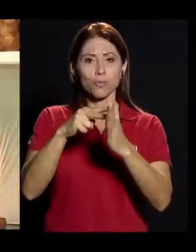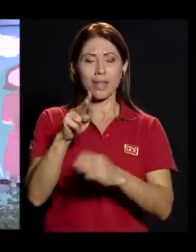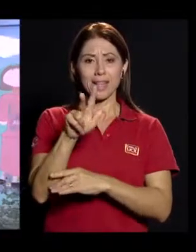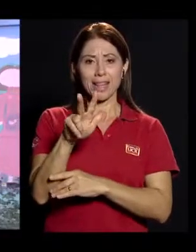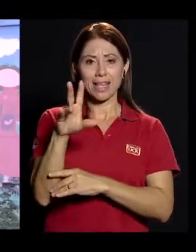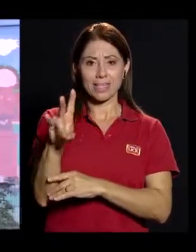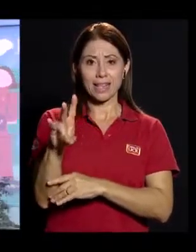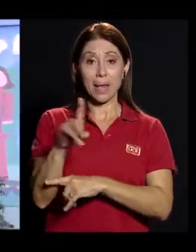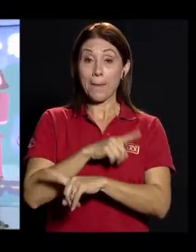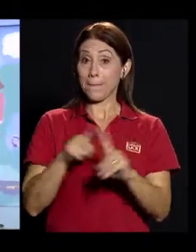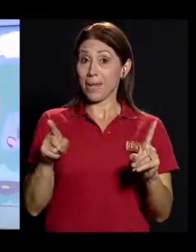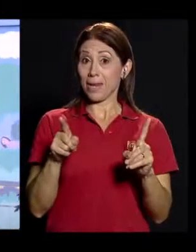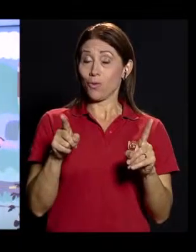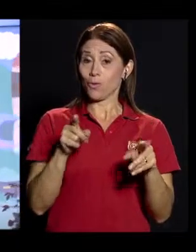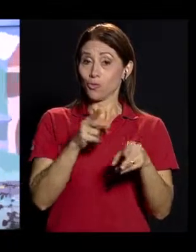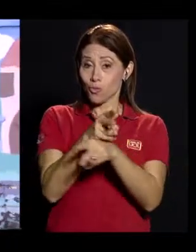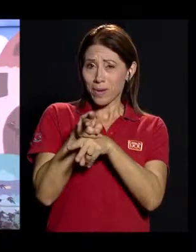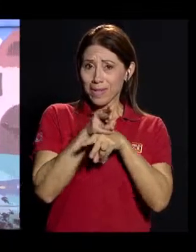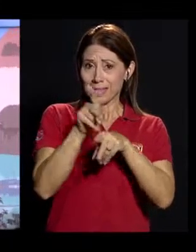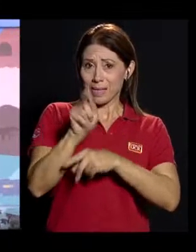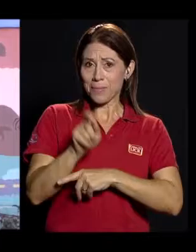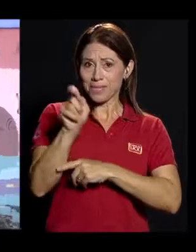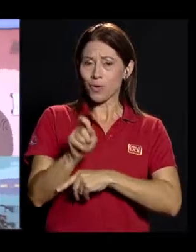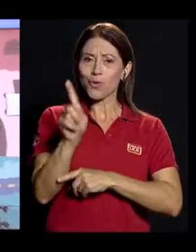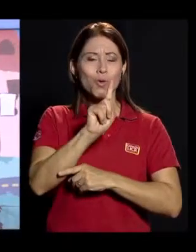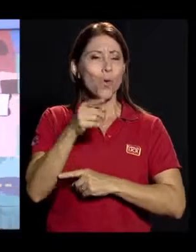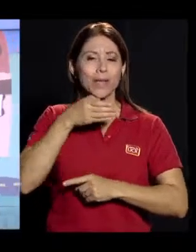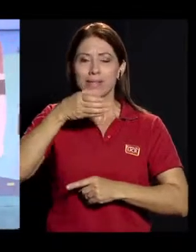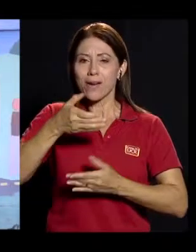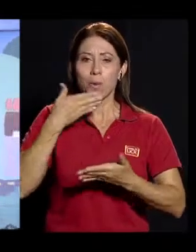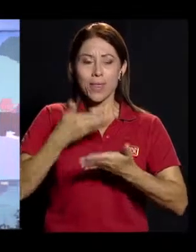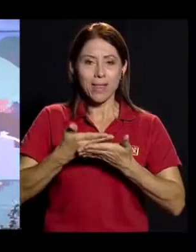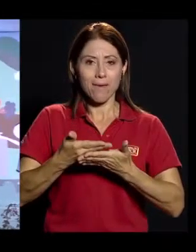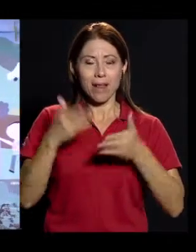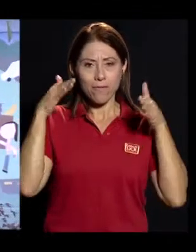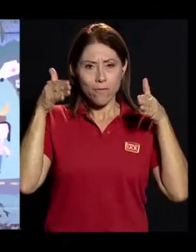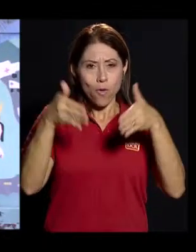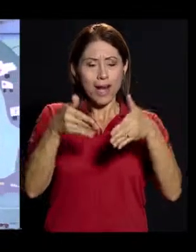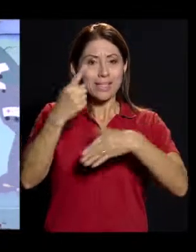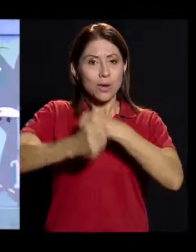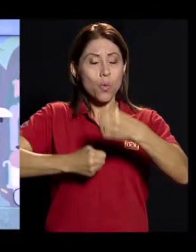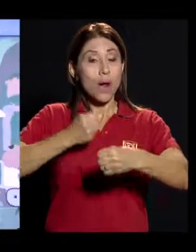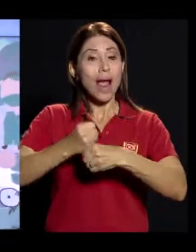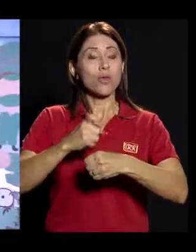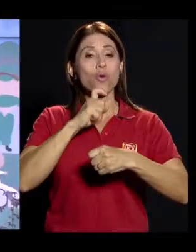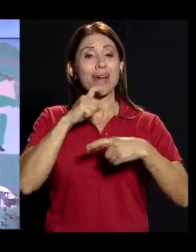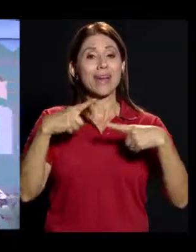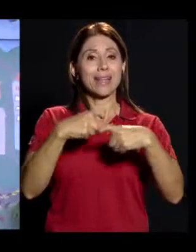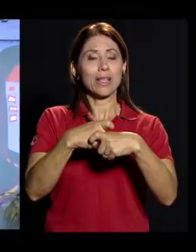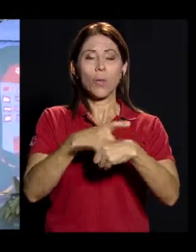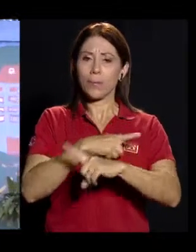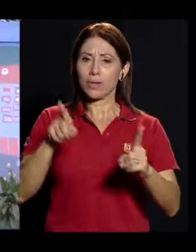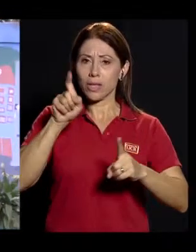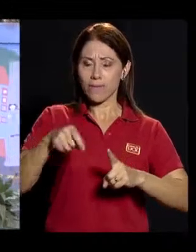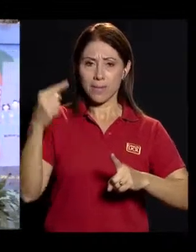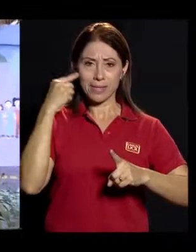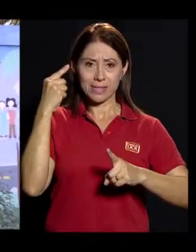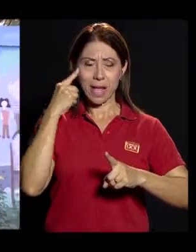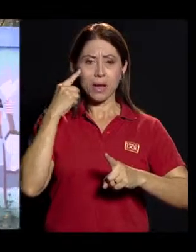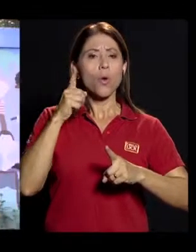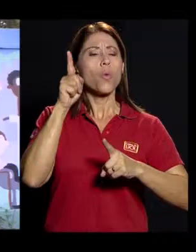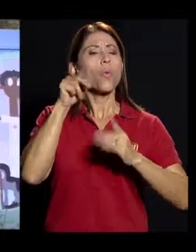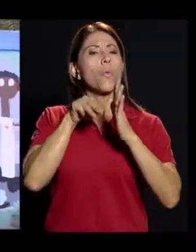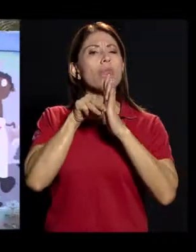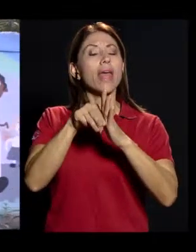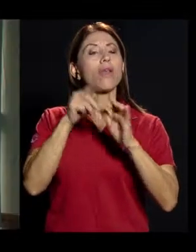Sin embargo, para la SUPEN, no es recomendable enfocarse en un año crítico. En cambio, se debe aspirar a un modelo de